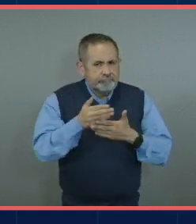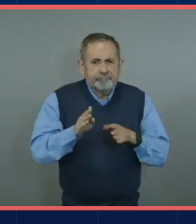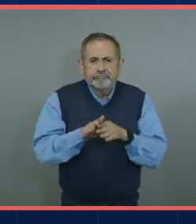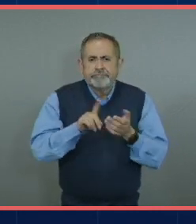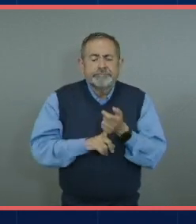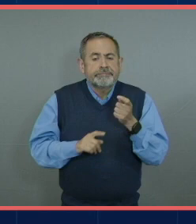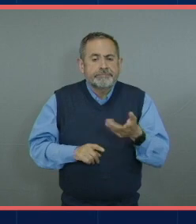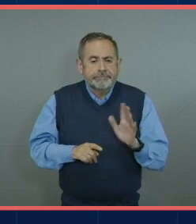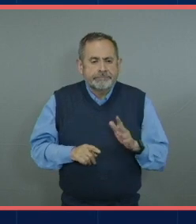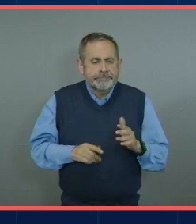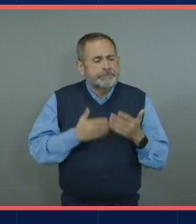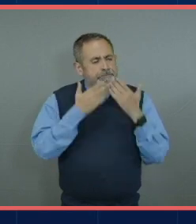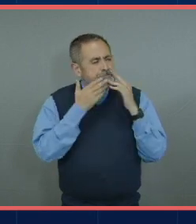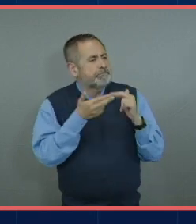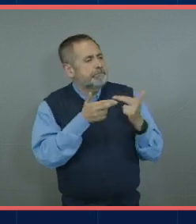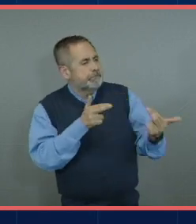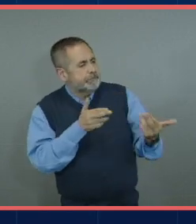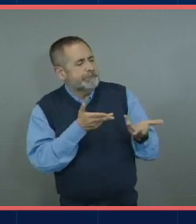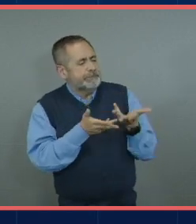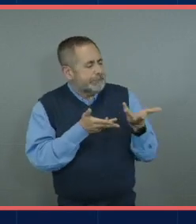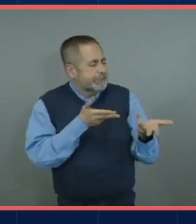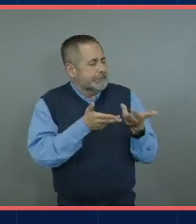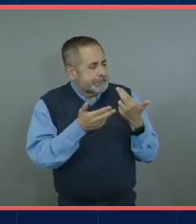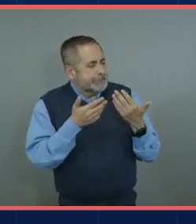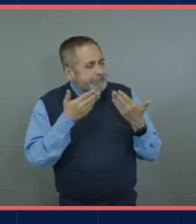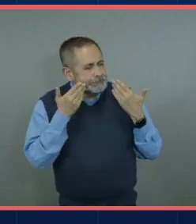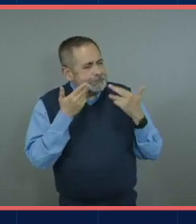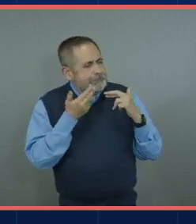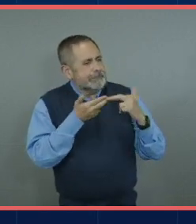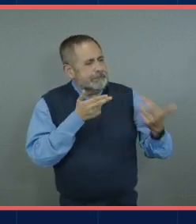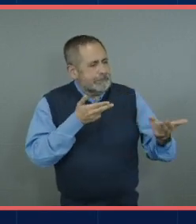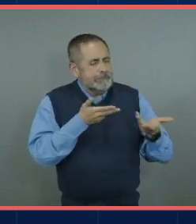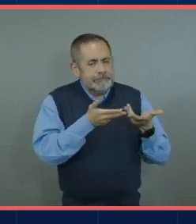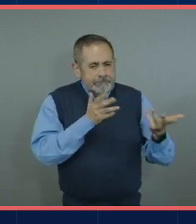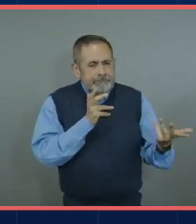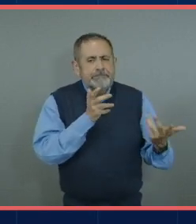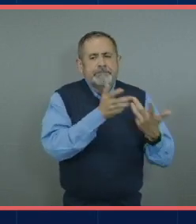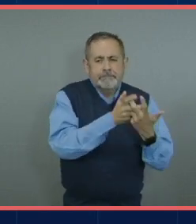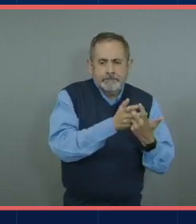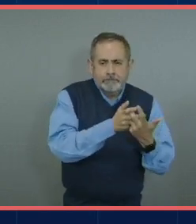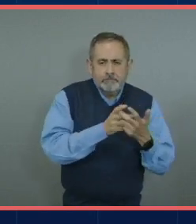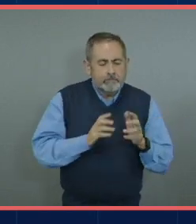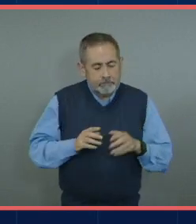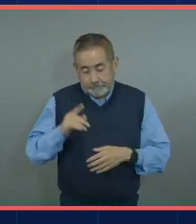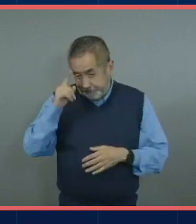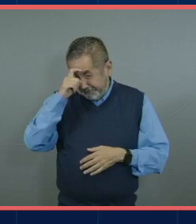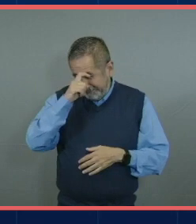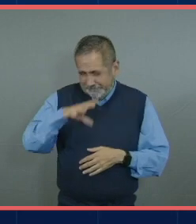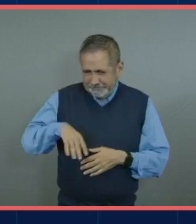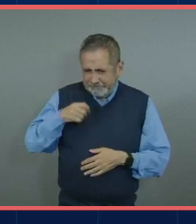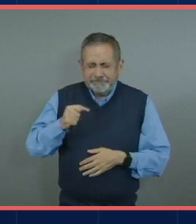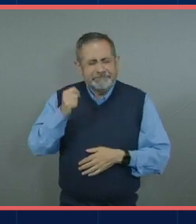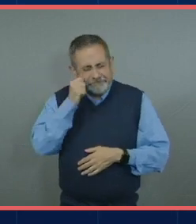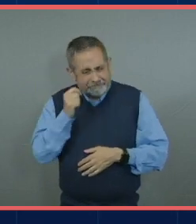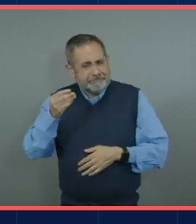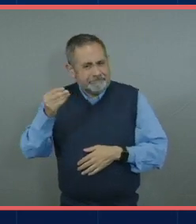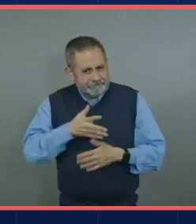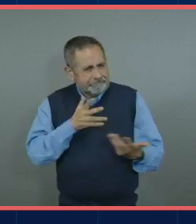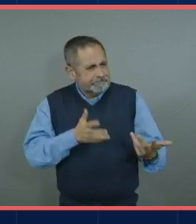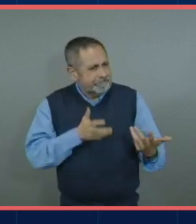hacer relaciones y sobre todo aunque nos cueste pues